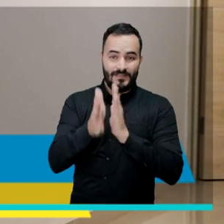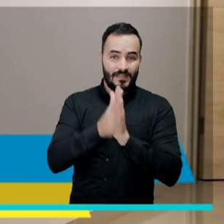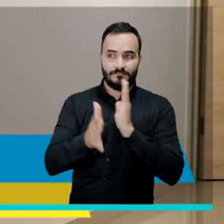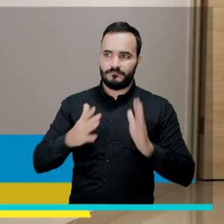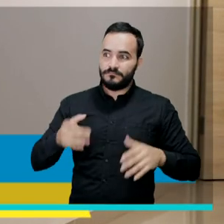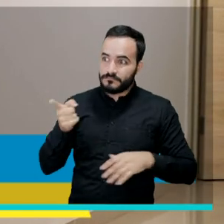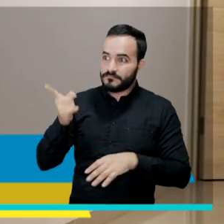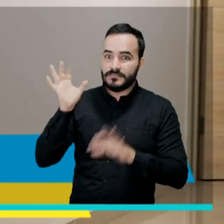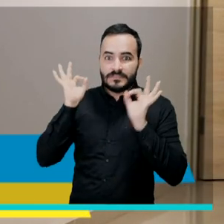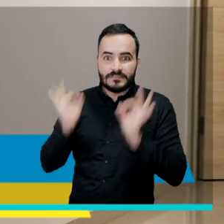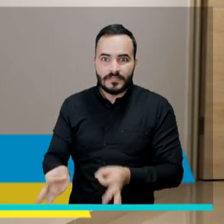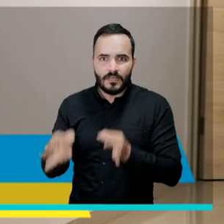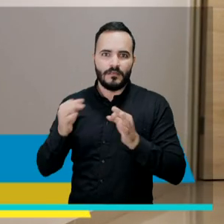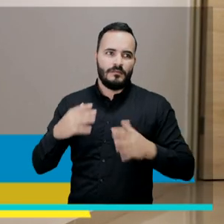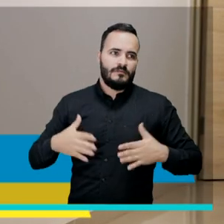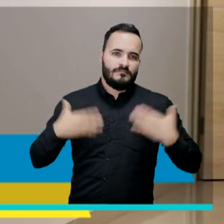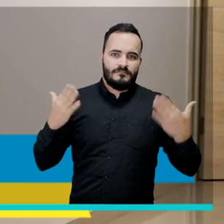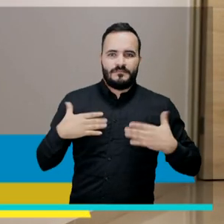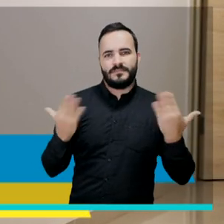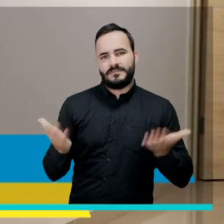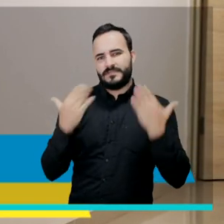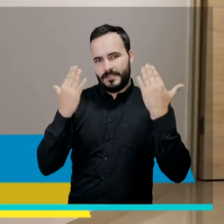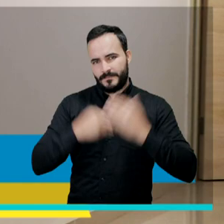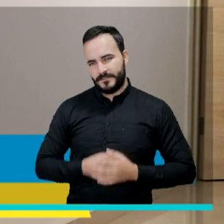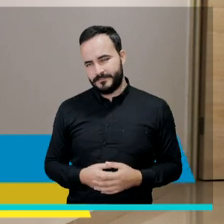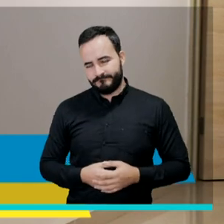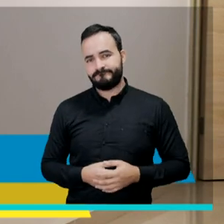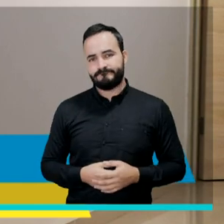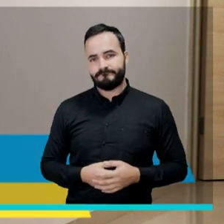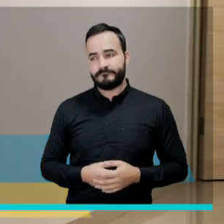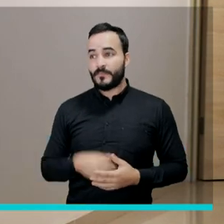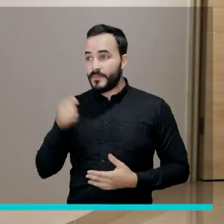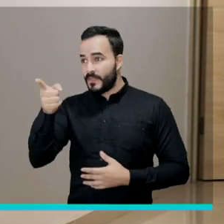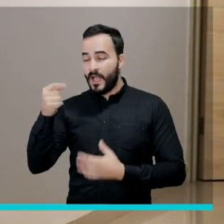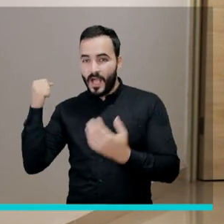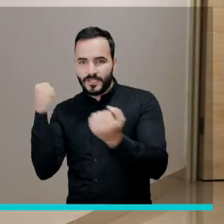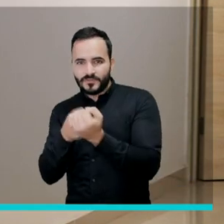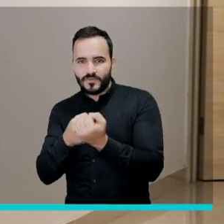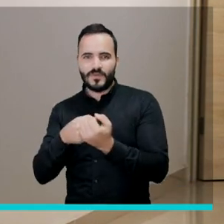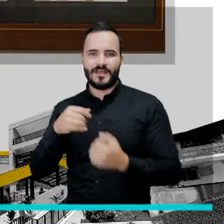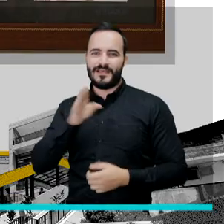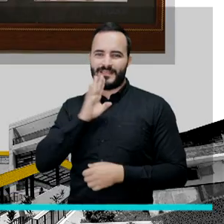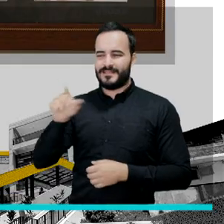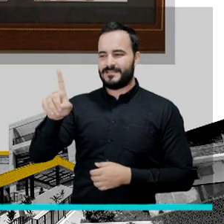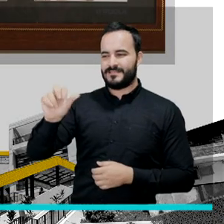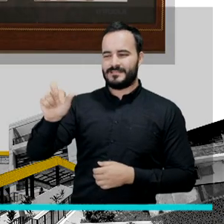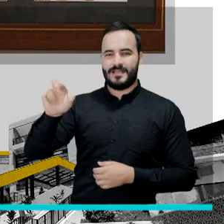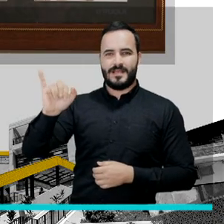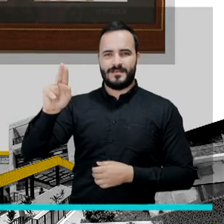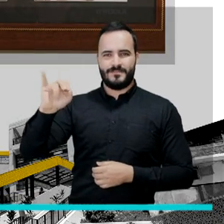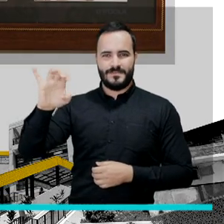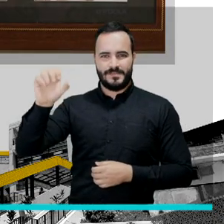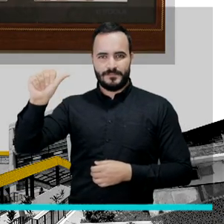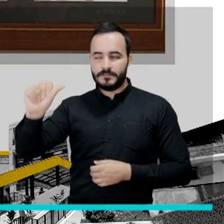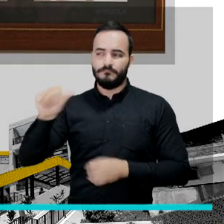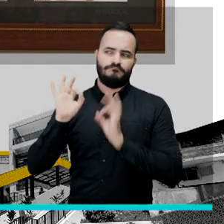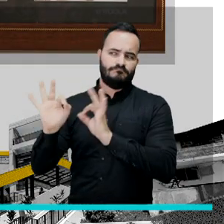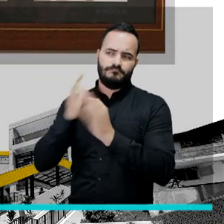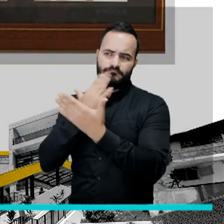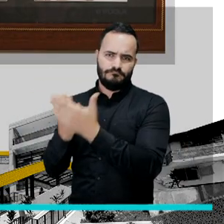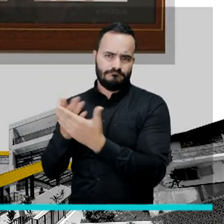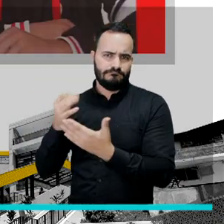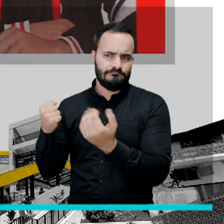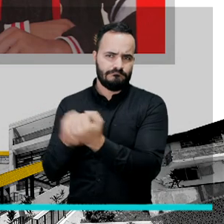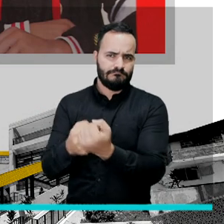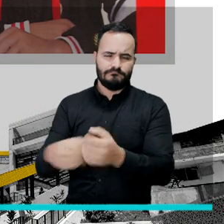totalmente beneficioso contar con el apoyo de Sapiencia porque realmente